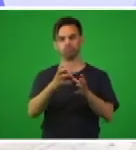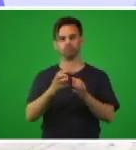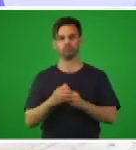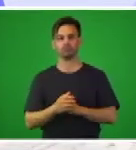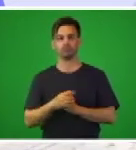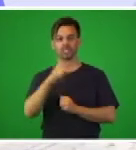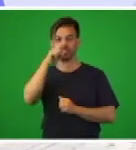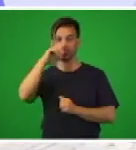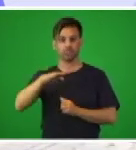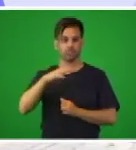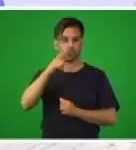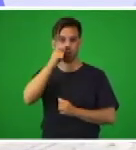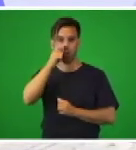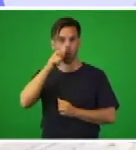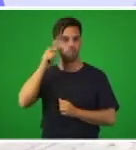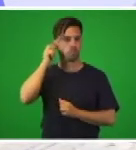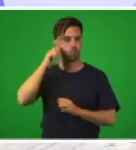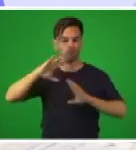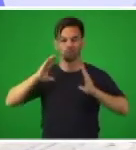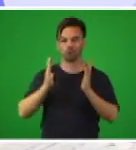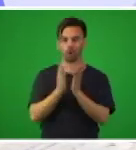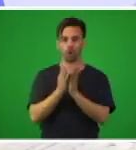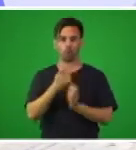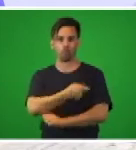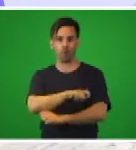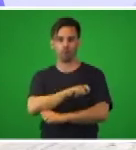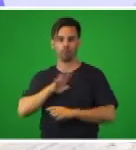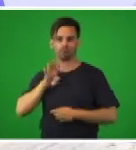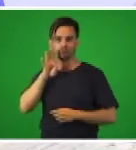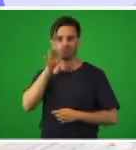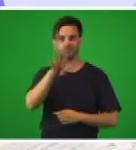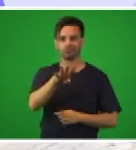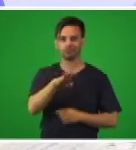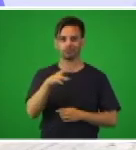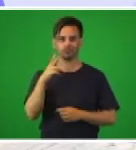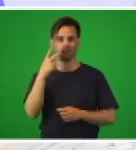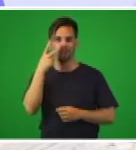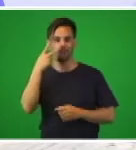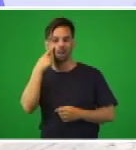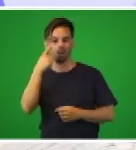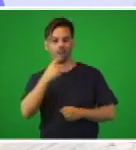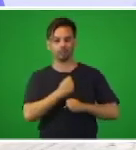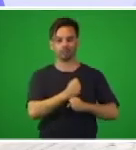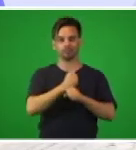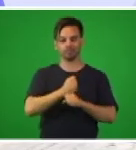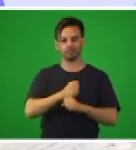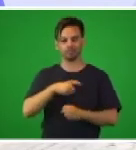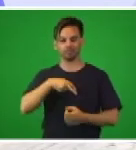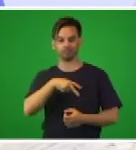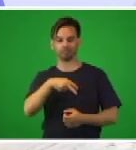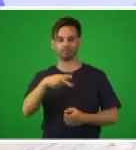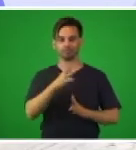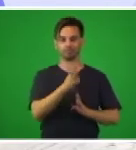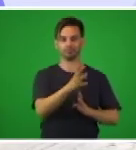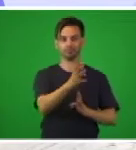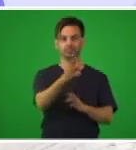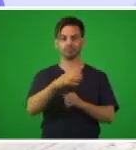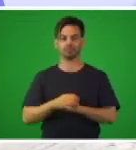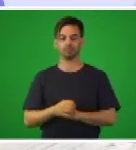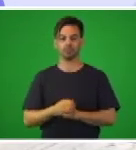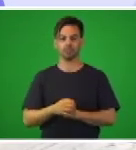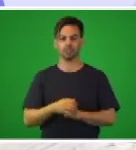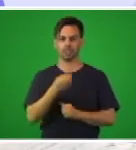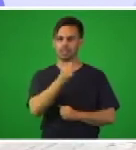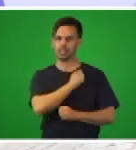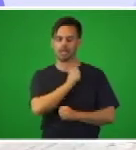el rey lo ha prohibido con severas penas. Anoche llegaron sus cartas ordenándolo así. Y continúa el